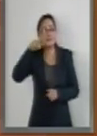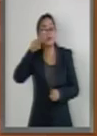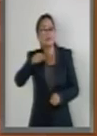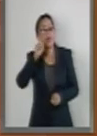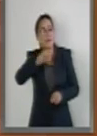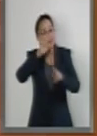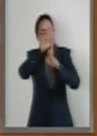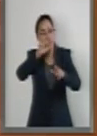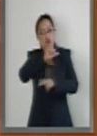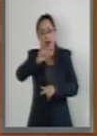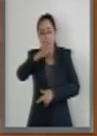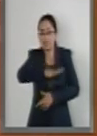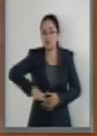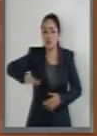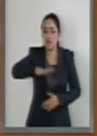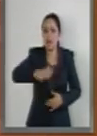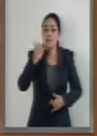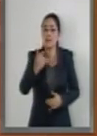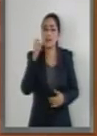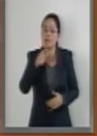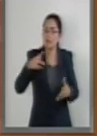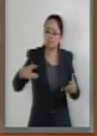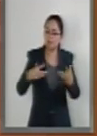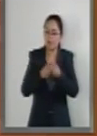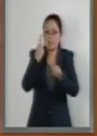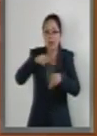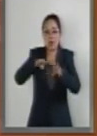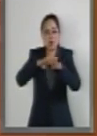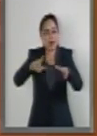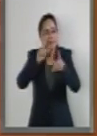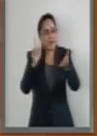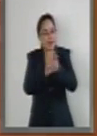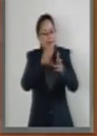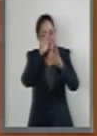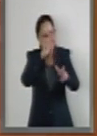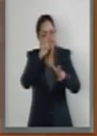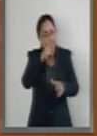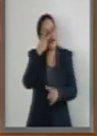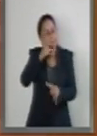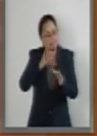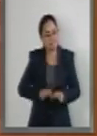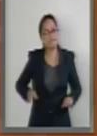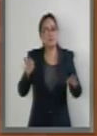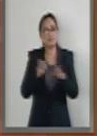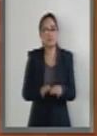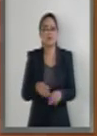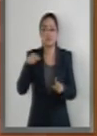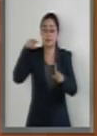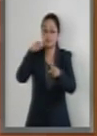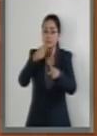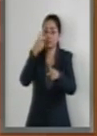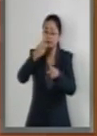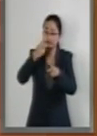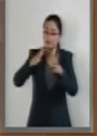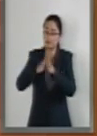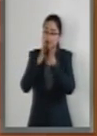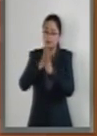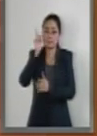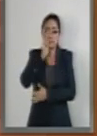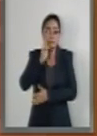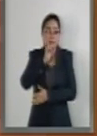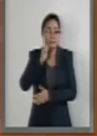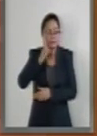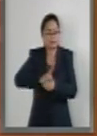respeto pleno a la ciudadanía y al fortalecimiento de la democracia de un país. En esta línea la participación de la mujer ha